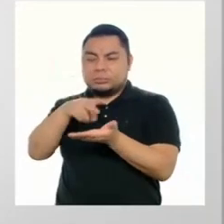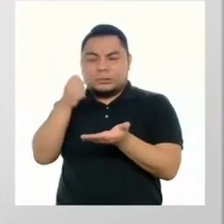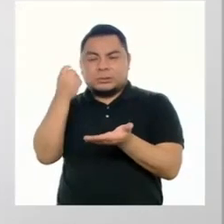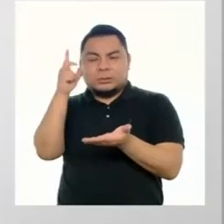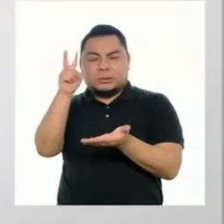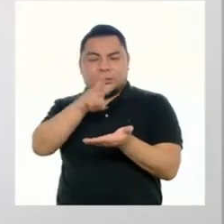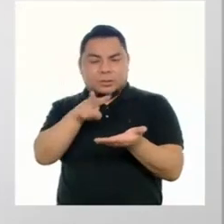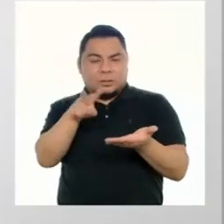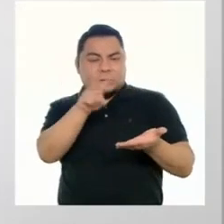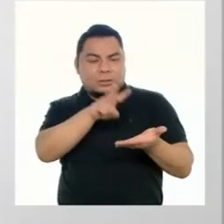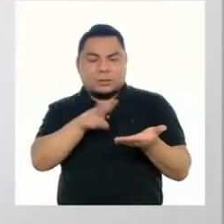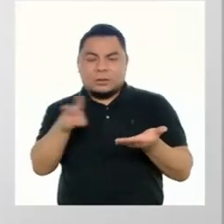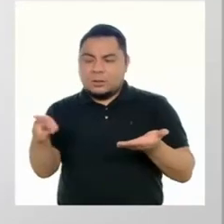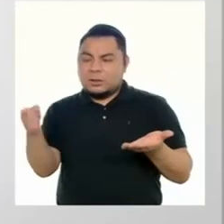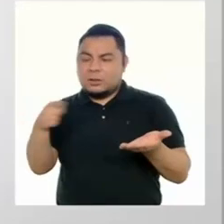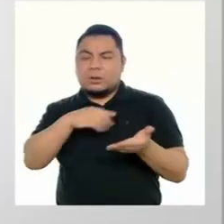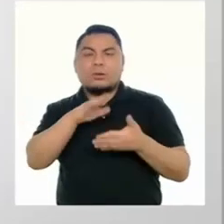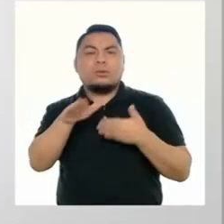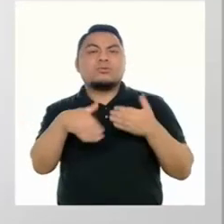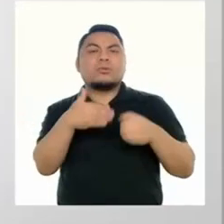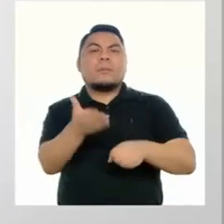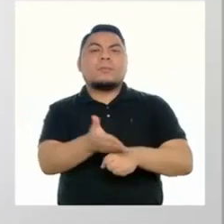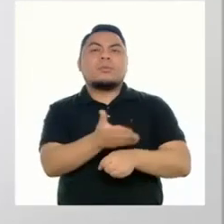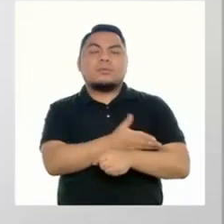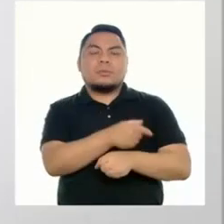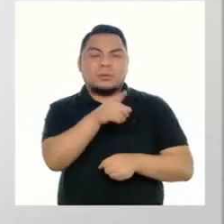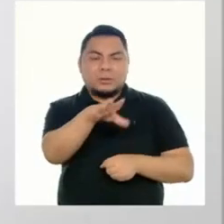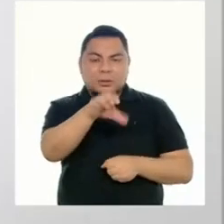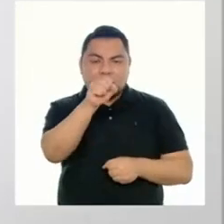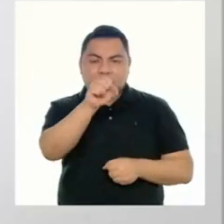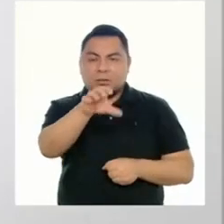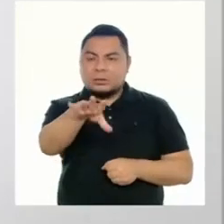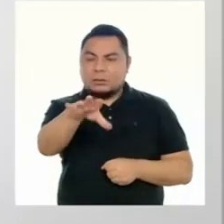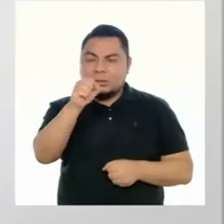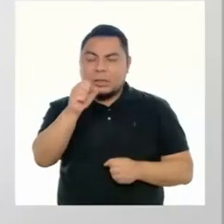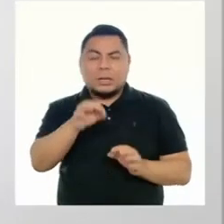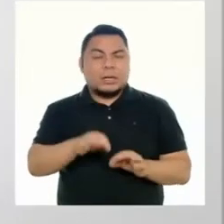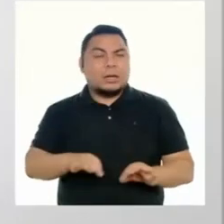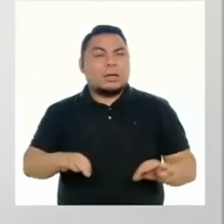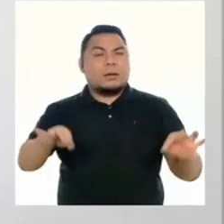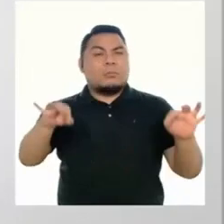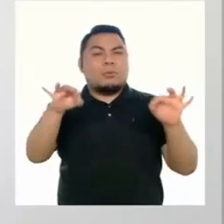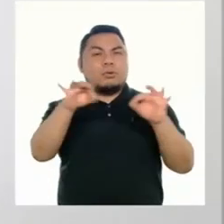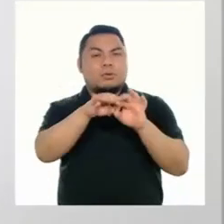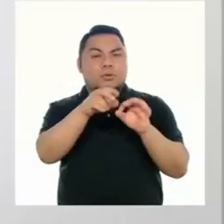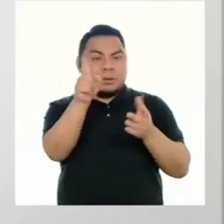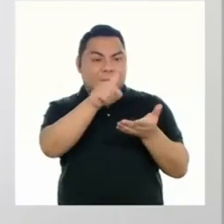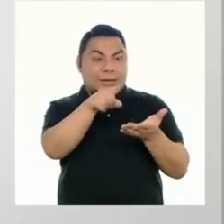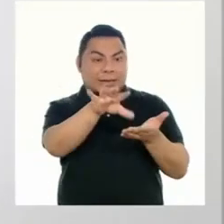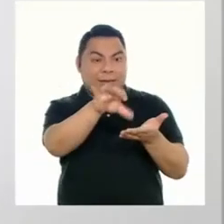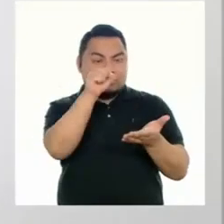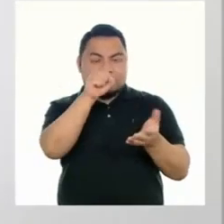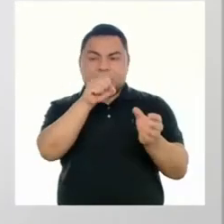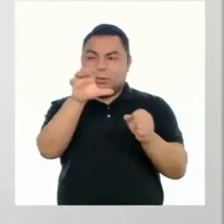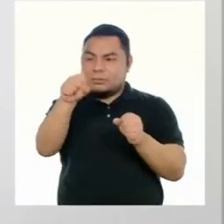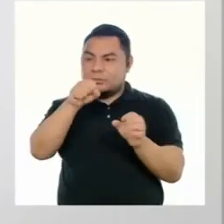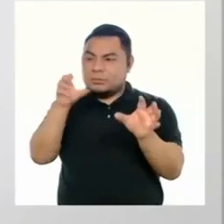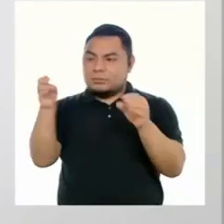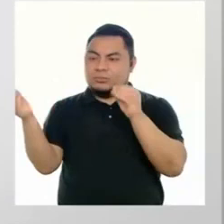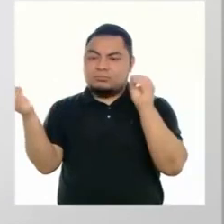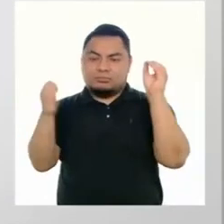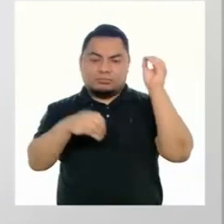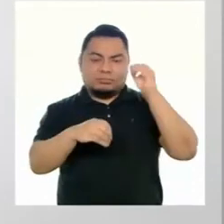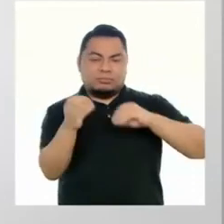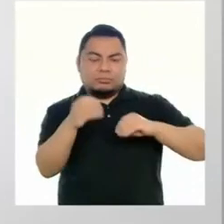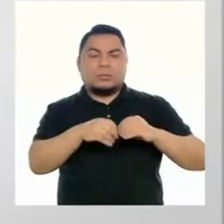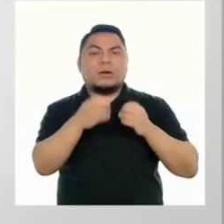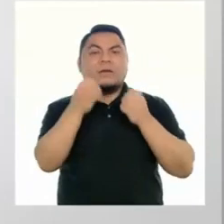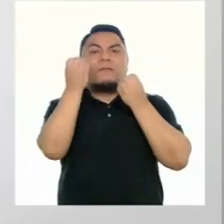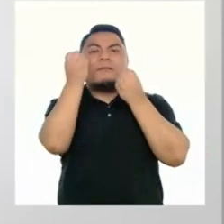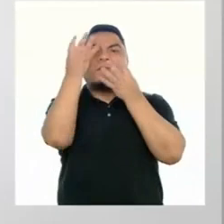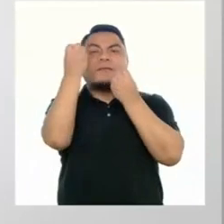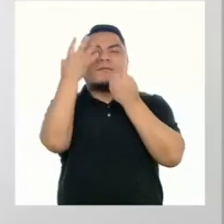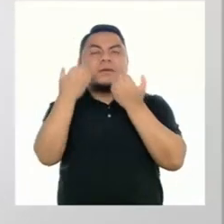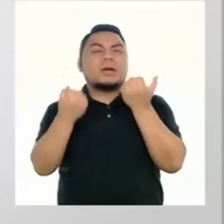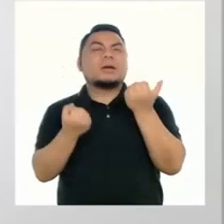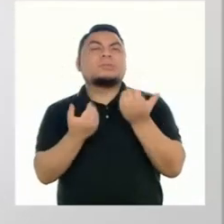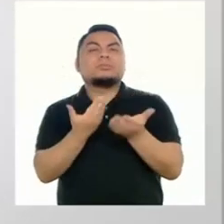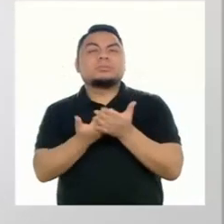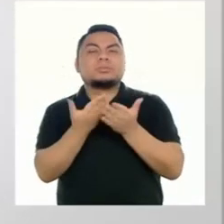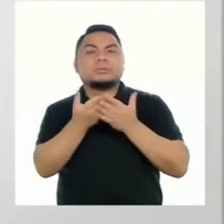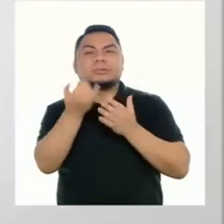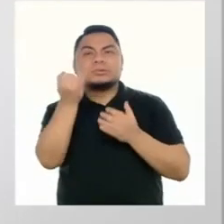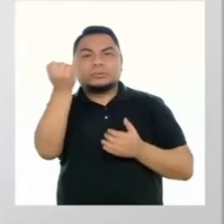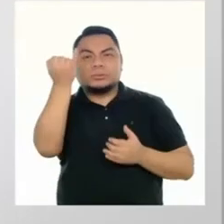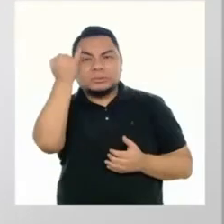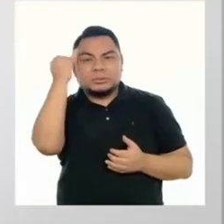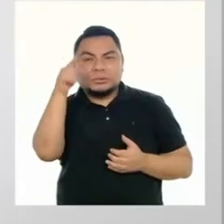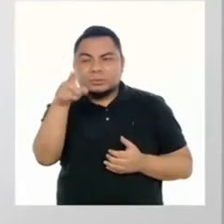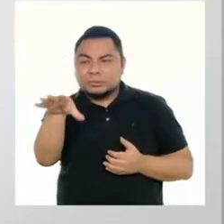texto, realizamos varios procesos. Identificamos información explícita, relevante y complementaria, seleccionando datos específicos